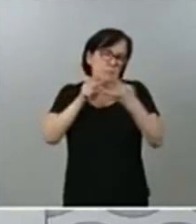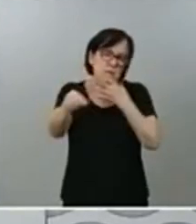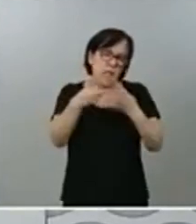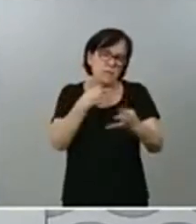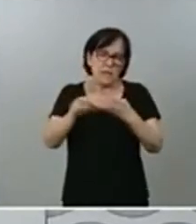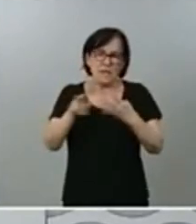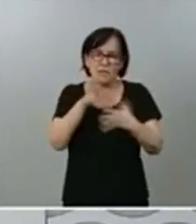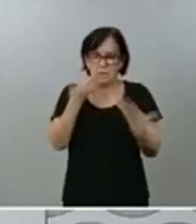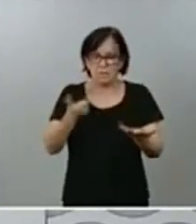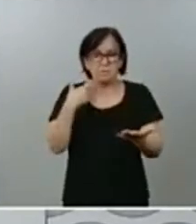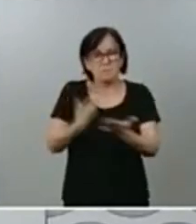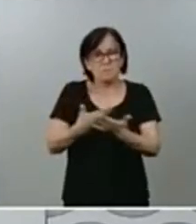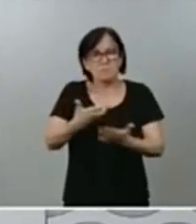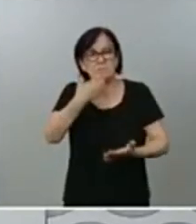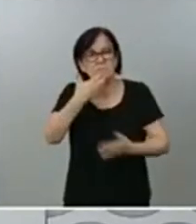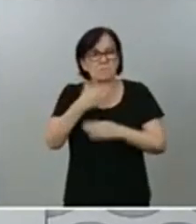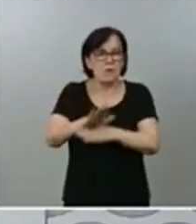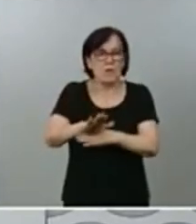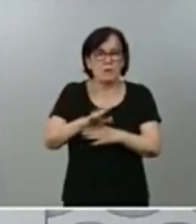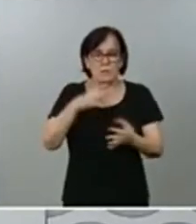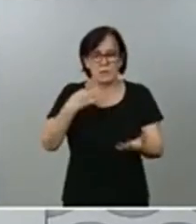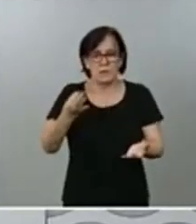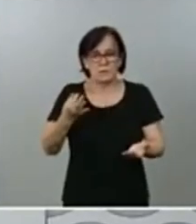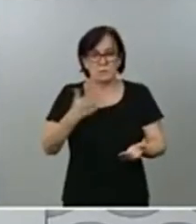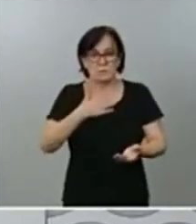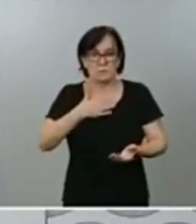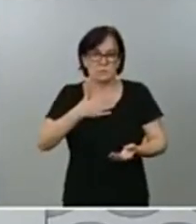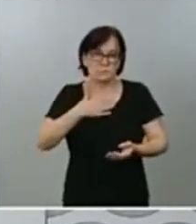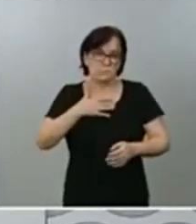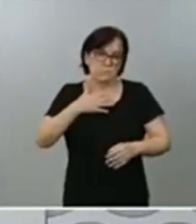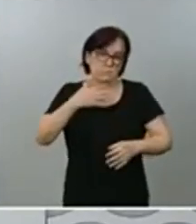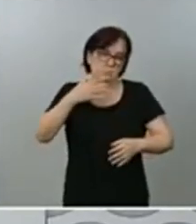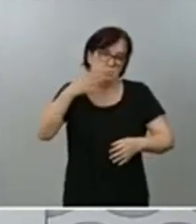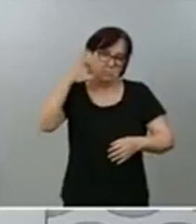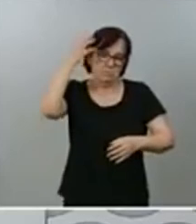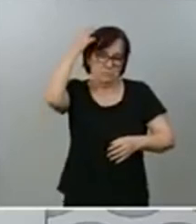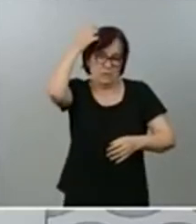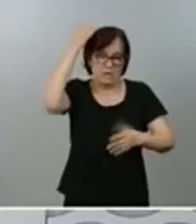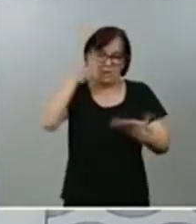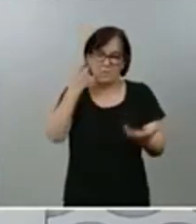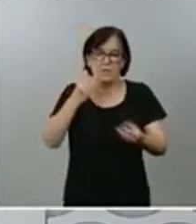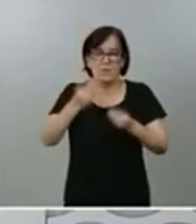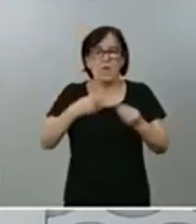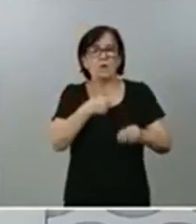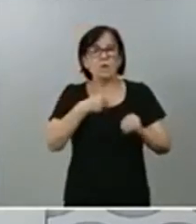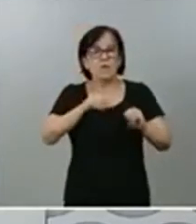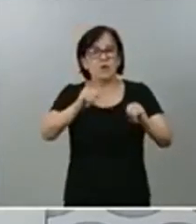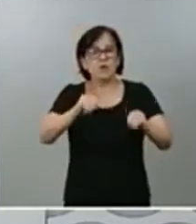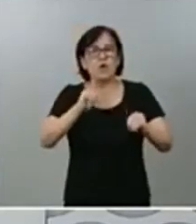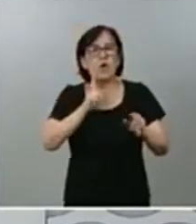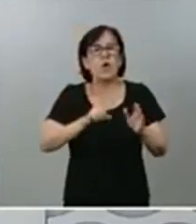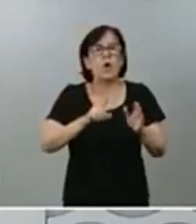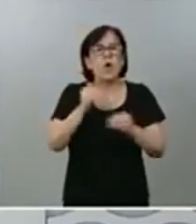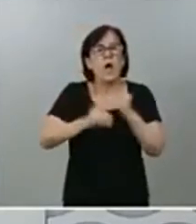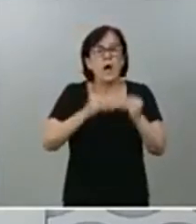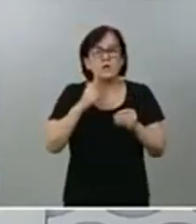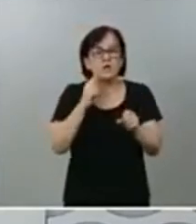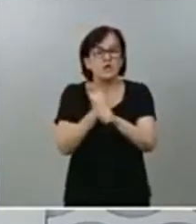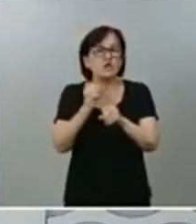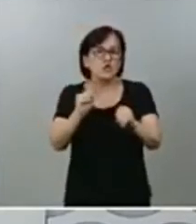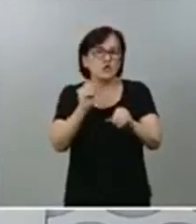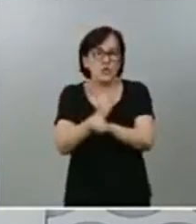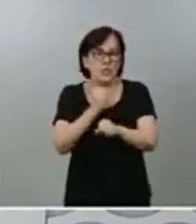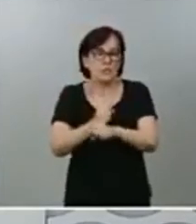ejemplaridad de la jefatura del Estado respecto al desarrollo de sus funciones o al desarrollo de las tareas. Y creo que